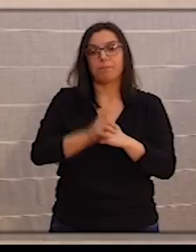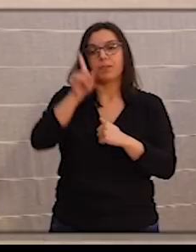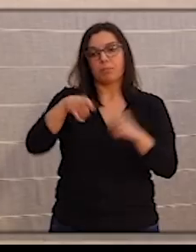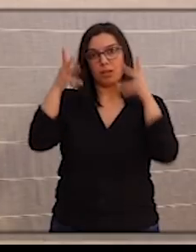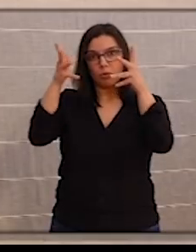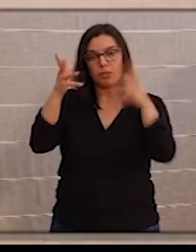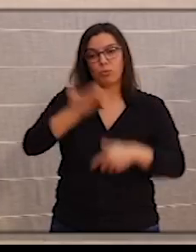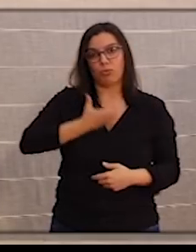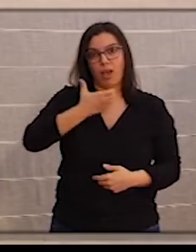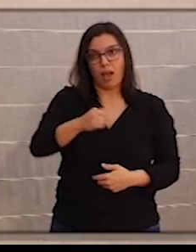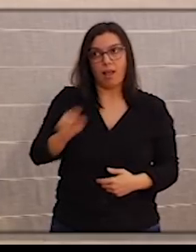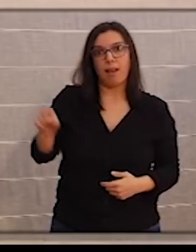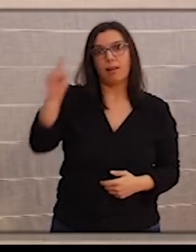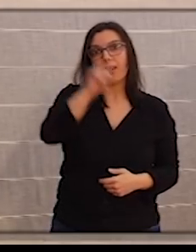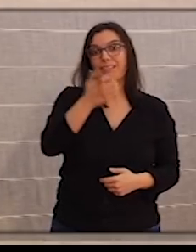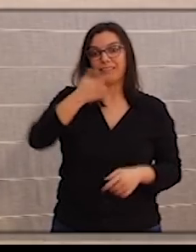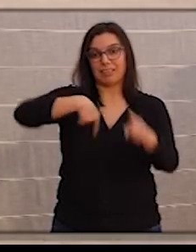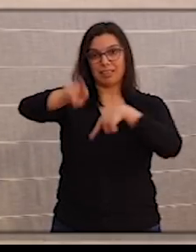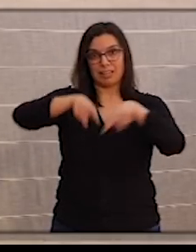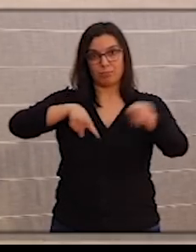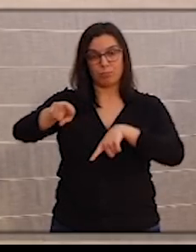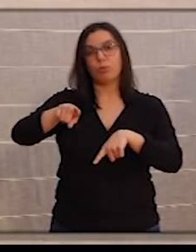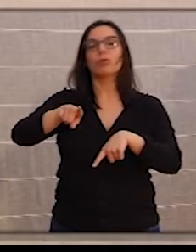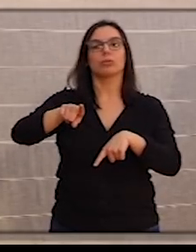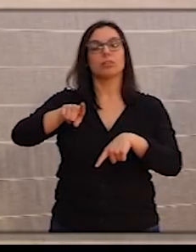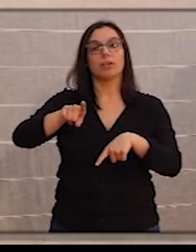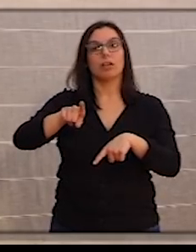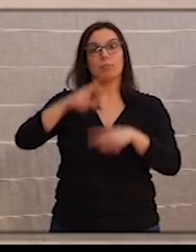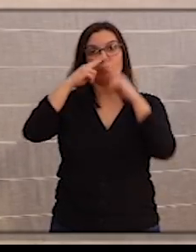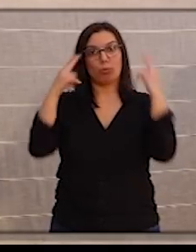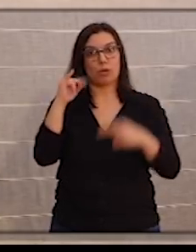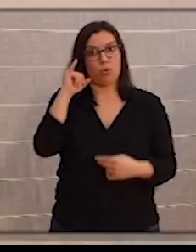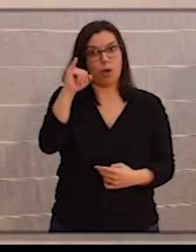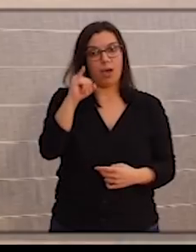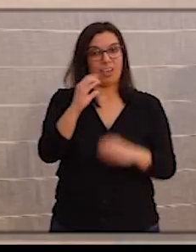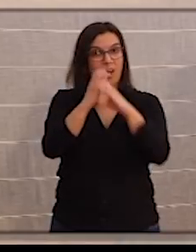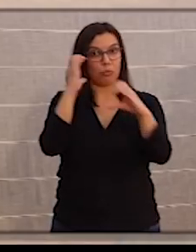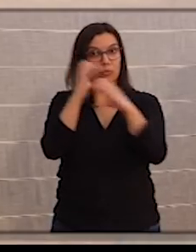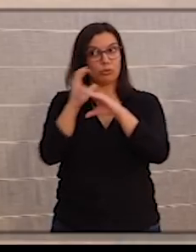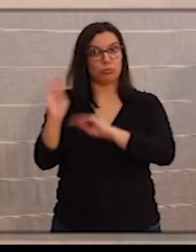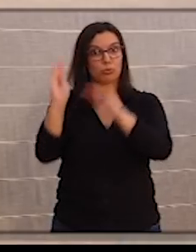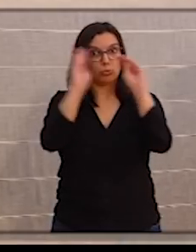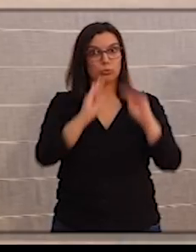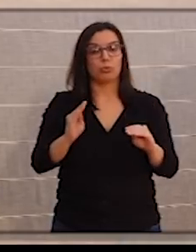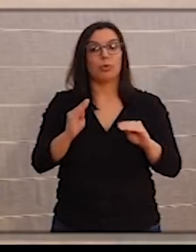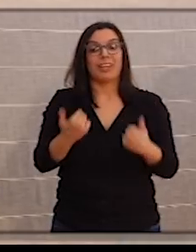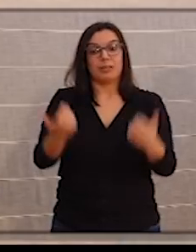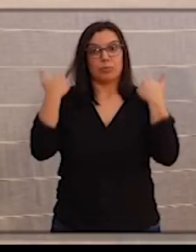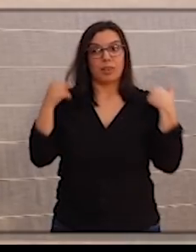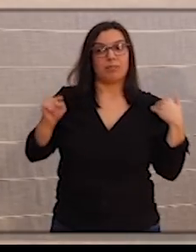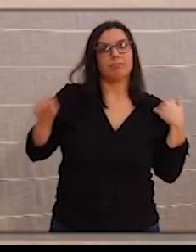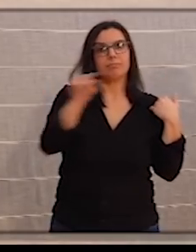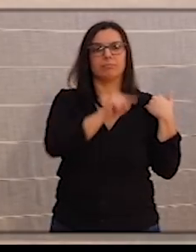alcaldes que tengan transporte urbano colectivo que, en la responsabilidad de sus competencias,